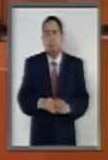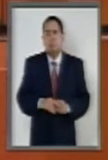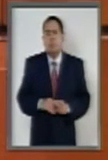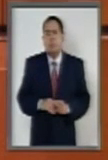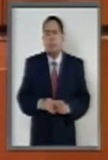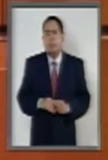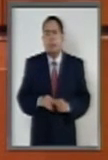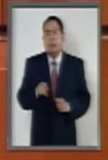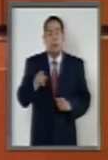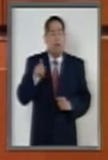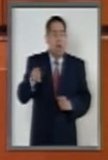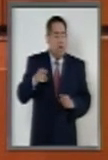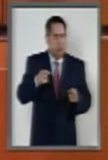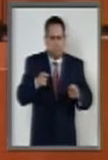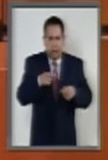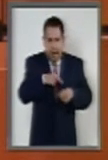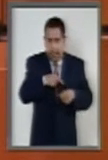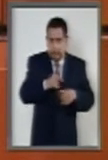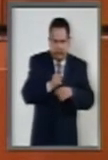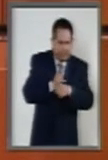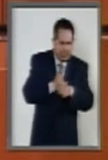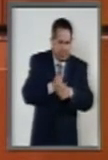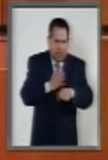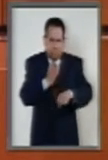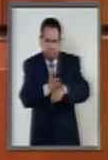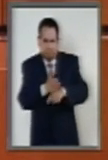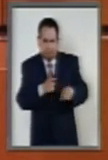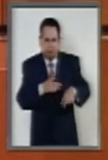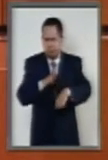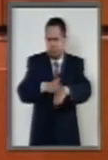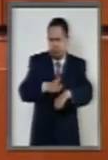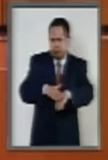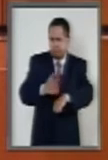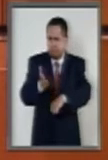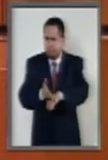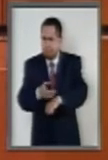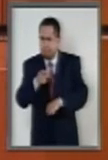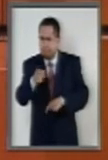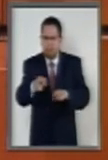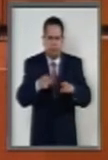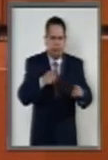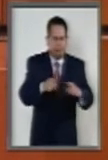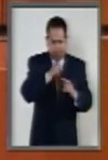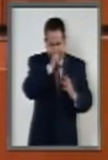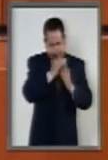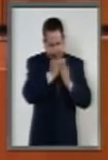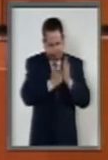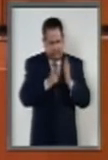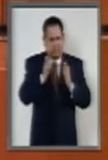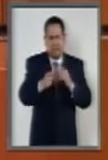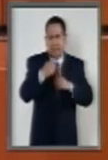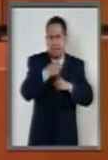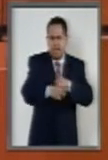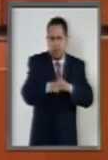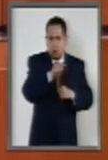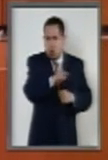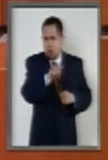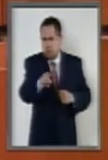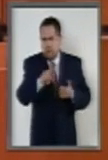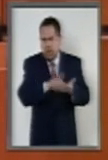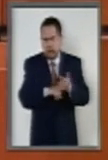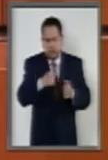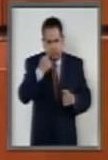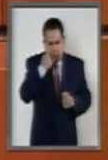donde se estarán investigando y sancionando las conductas descritas como delitos que se encuentren